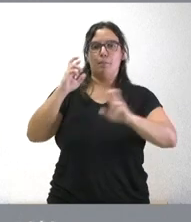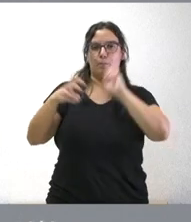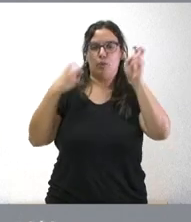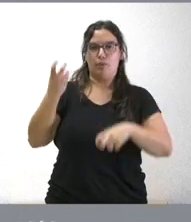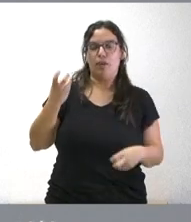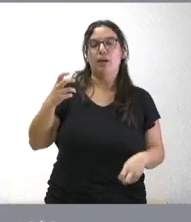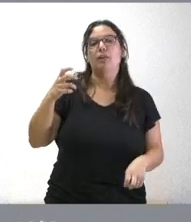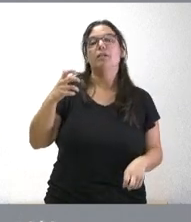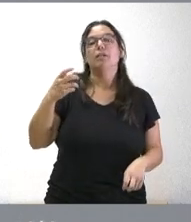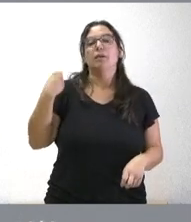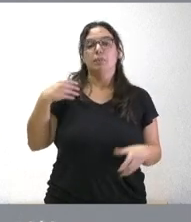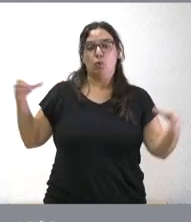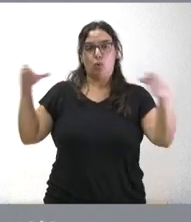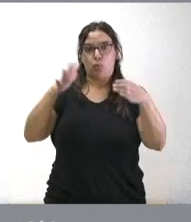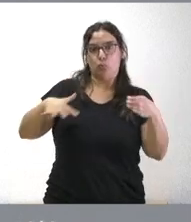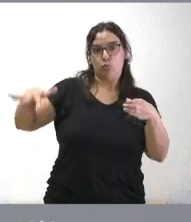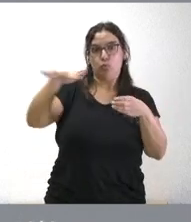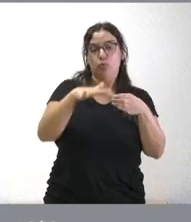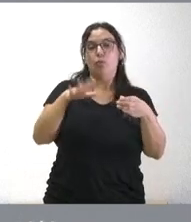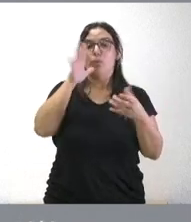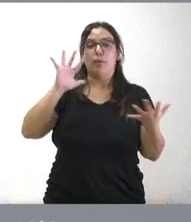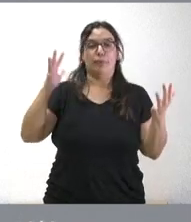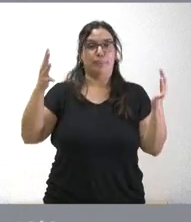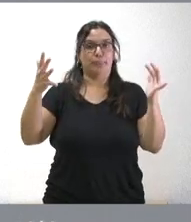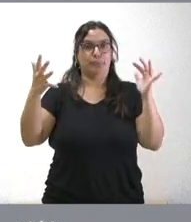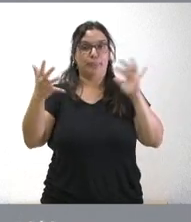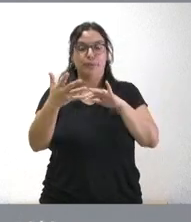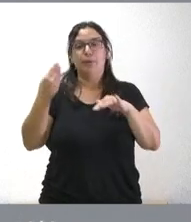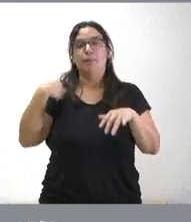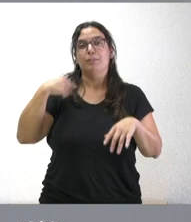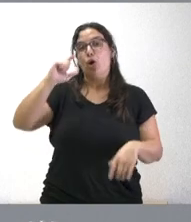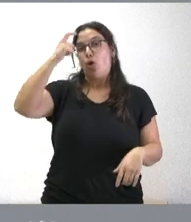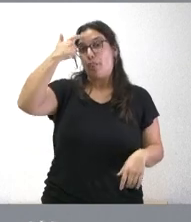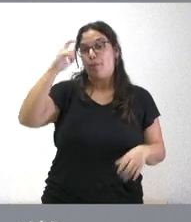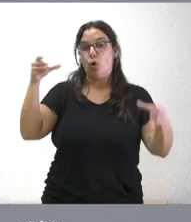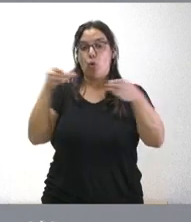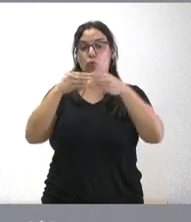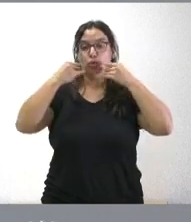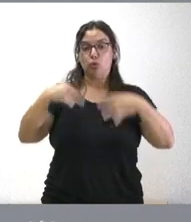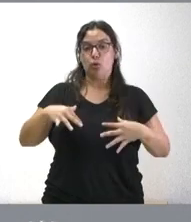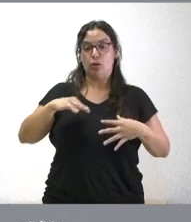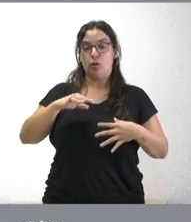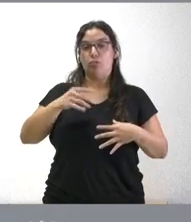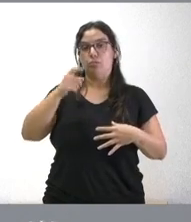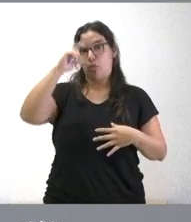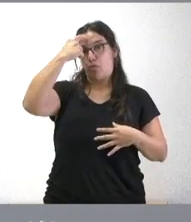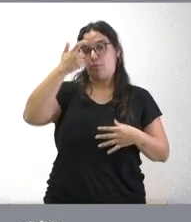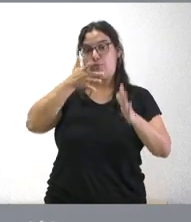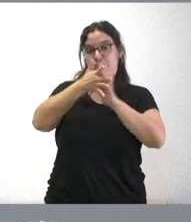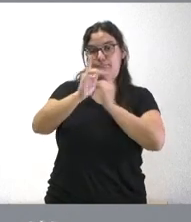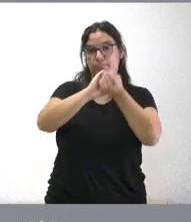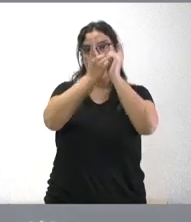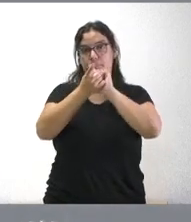del propio conjunto que debido a la evolución del concepto de conjunto histórico incluye este tipo de nuevos